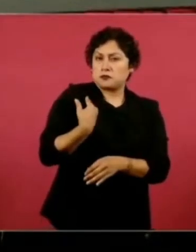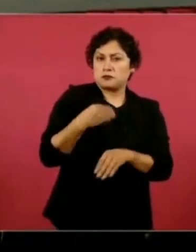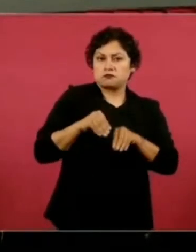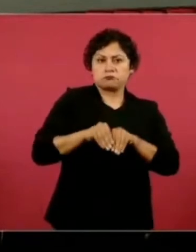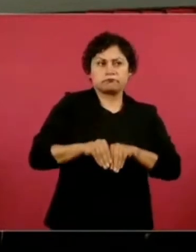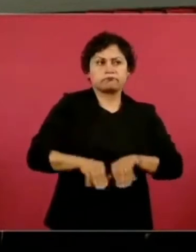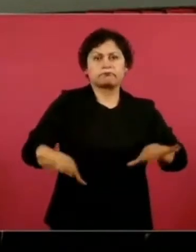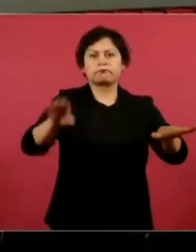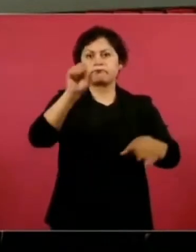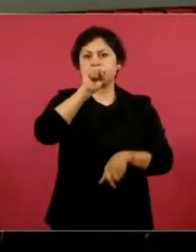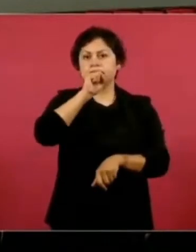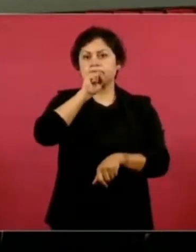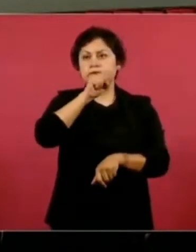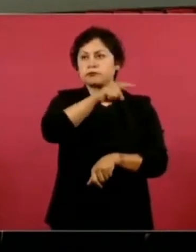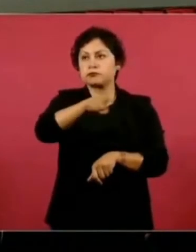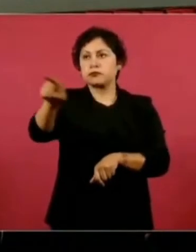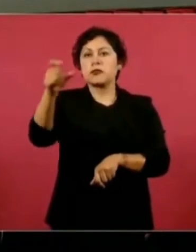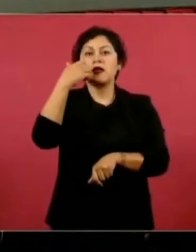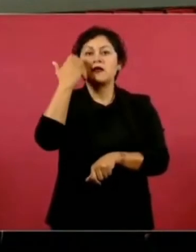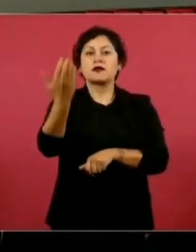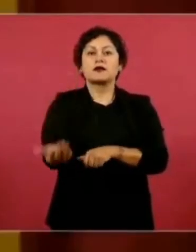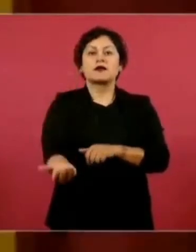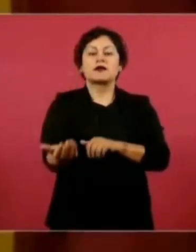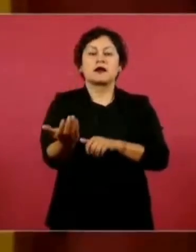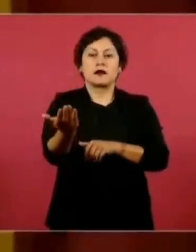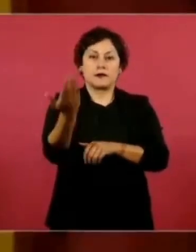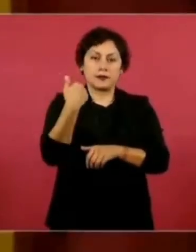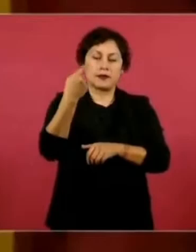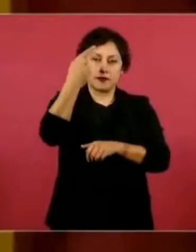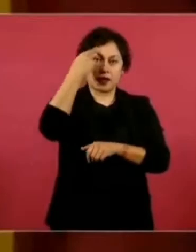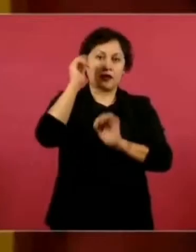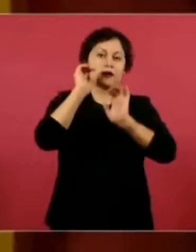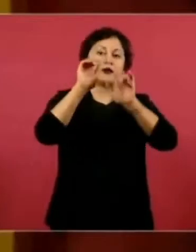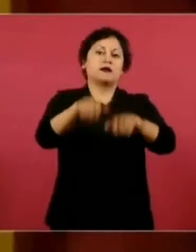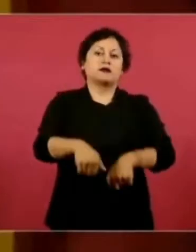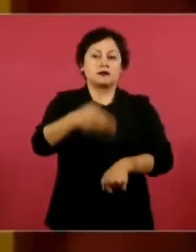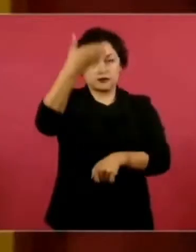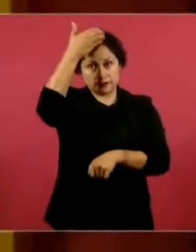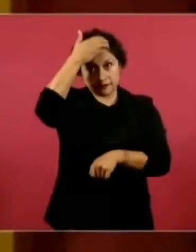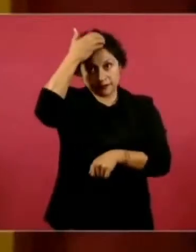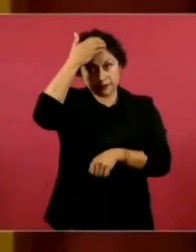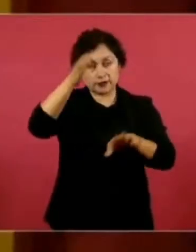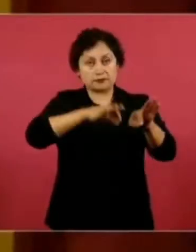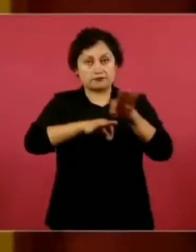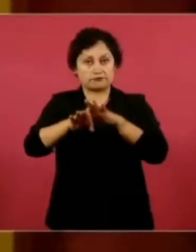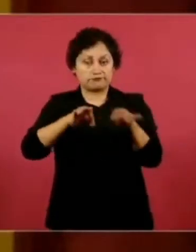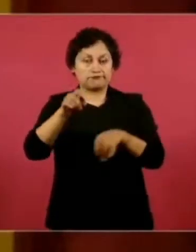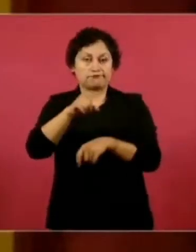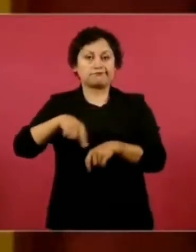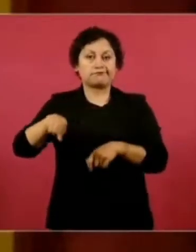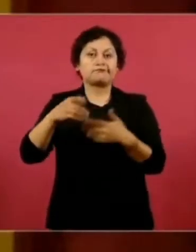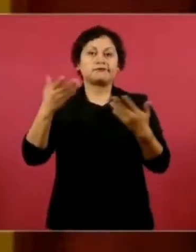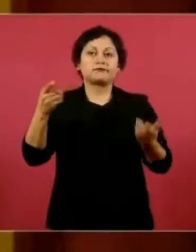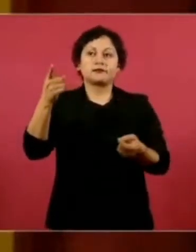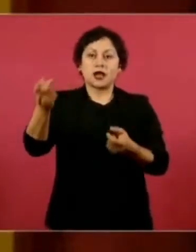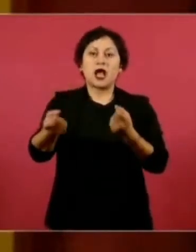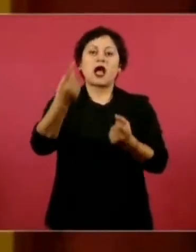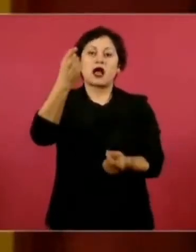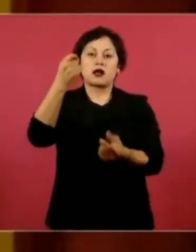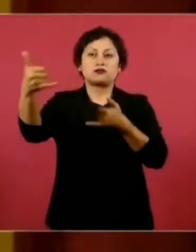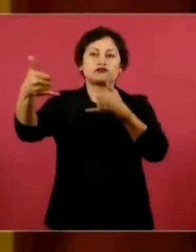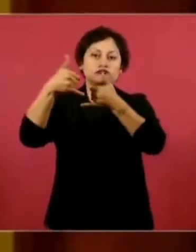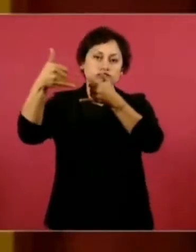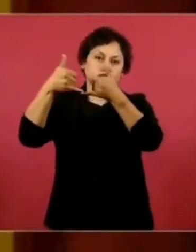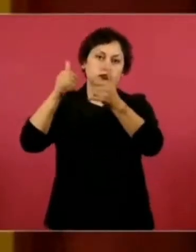cubrir vacantes de personal de enfermería. Ya estas semanas se están empezando a hacer llamadas, contactos para quienes resultaron electos o electas para